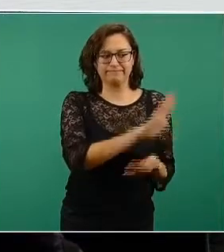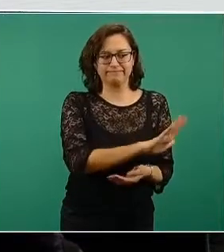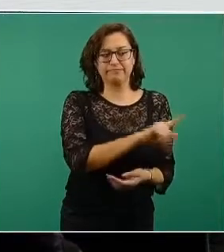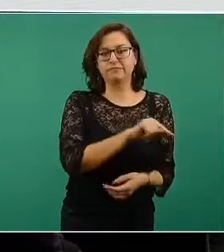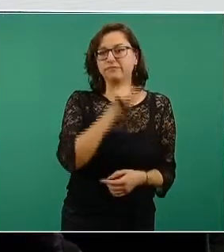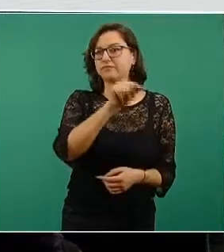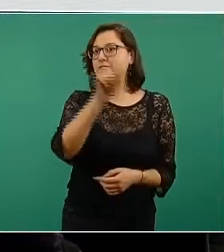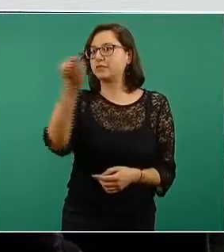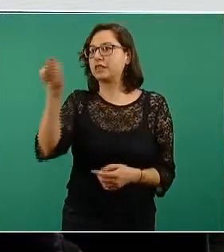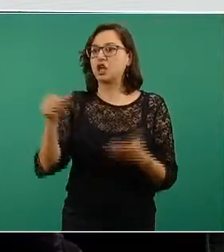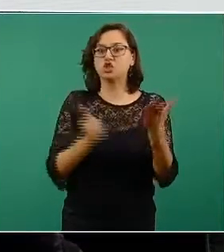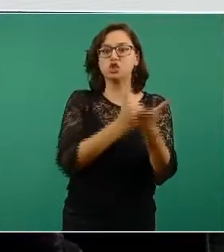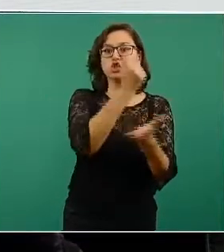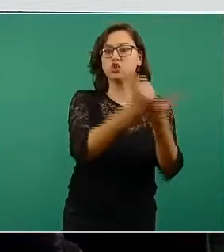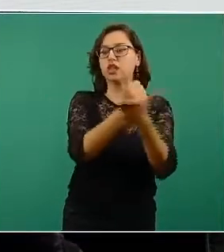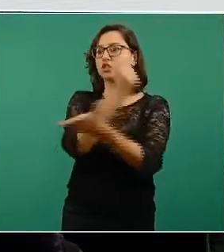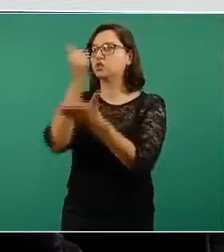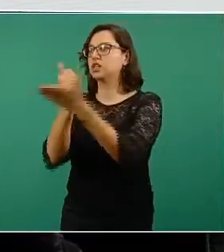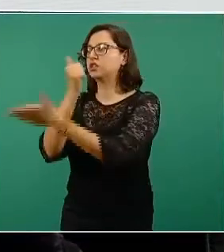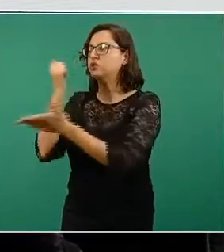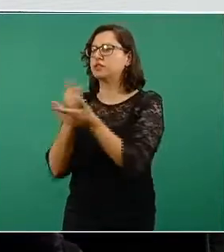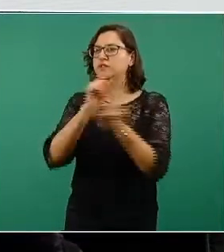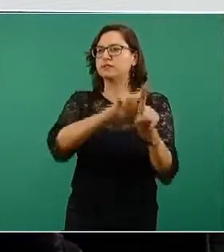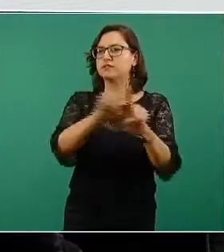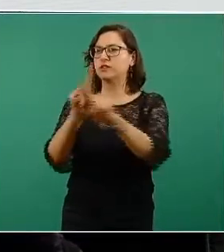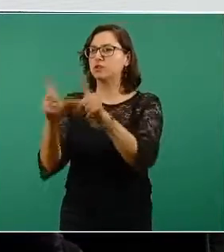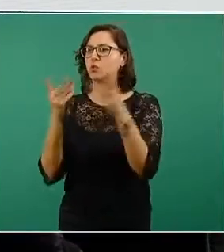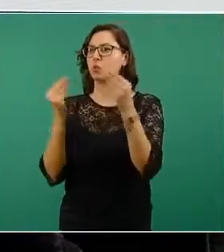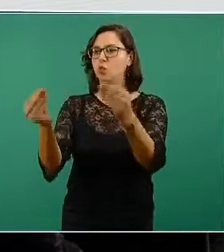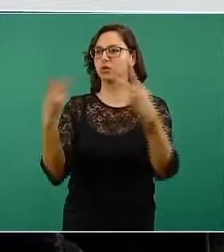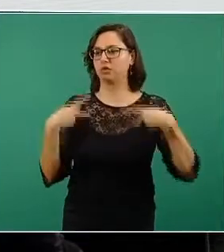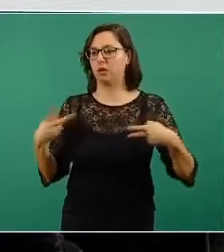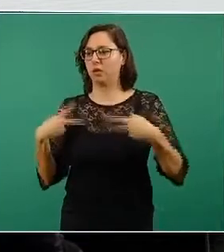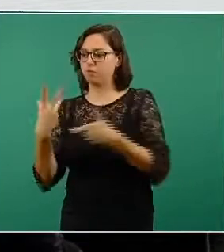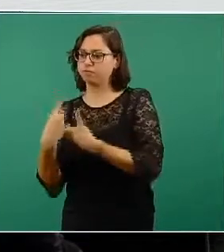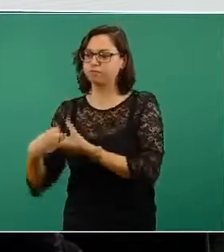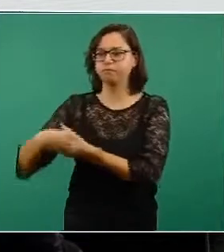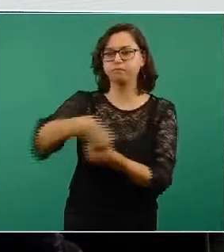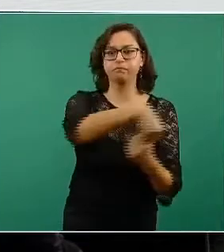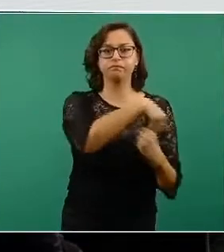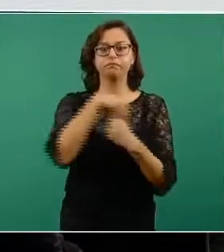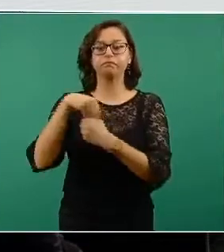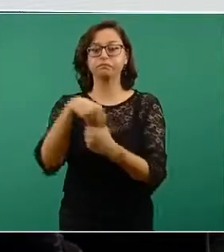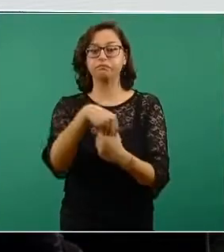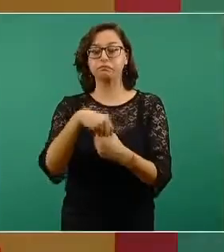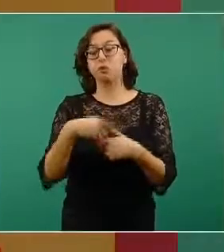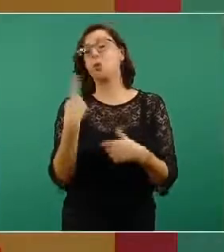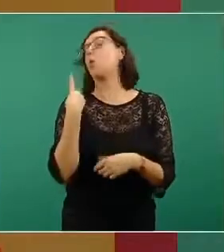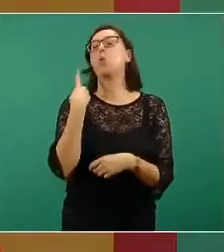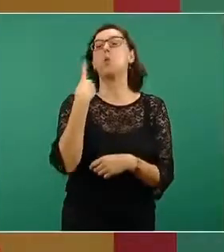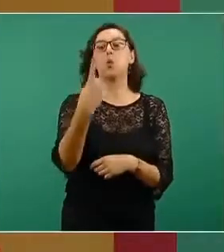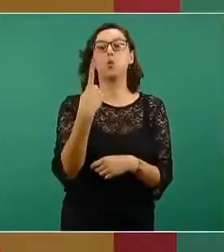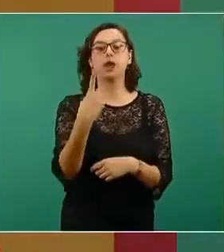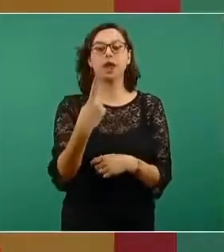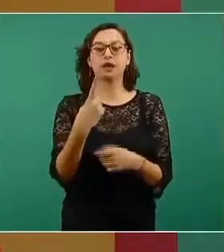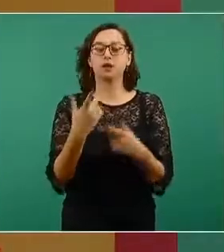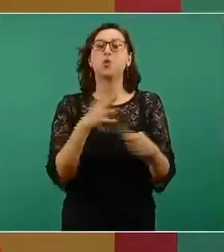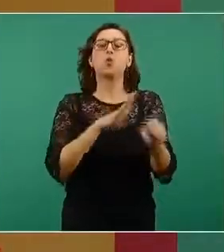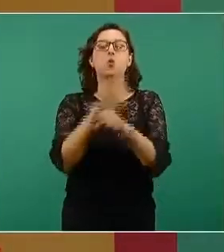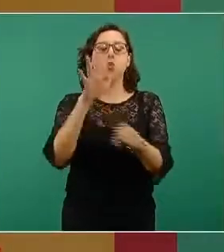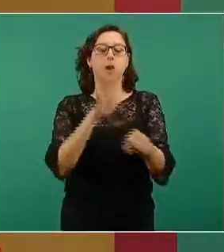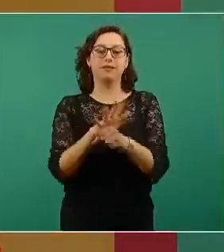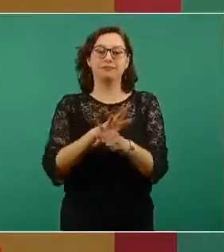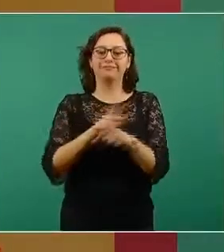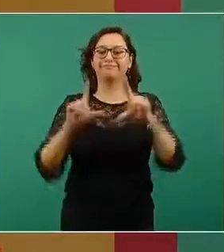zonas urbanas densas. Y una que es fundamental es la megalópolis. Hemos hablado muchas veces, la